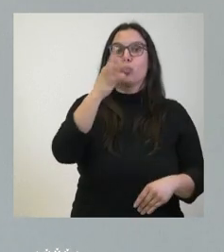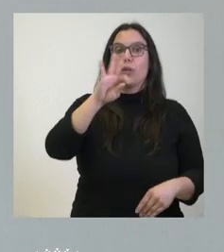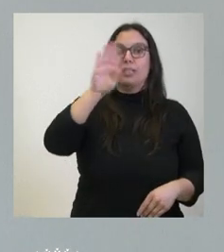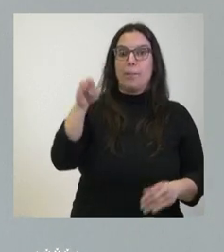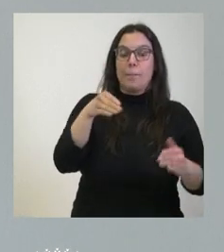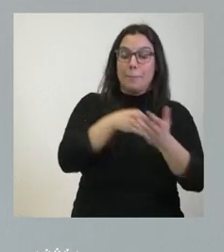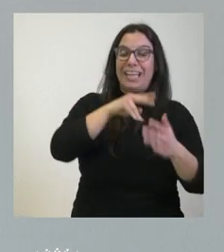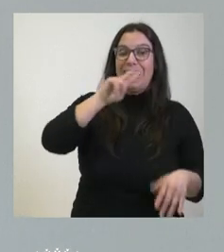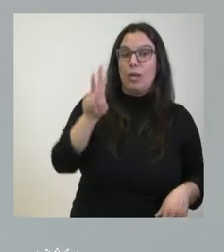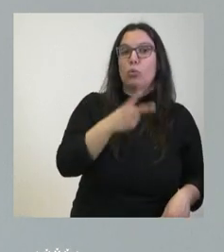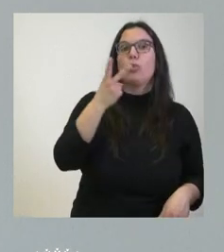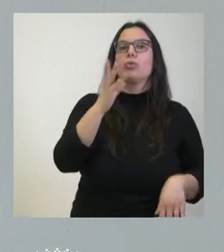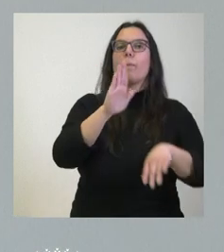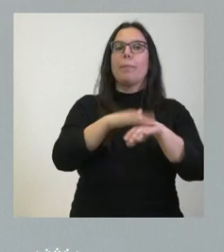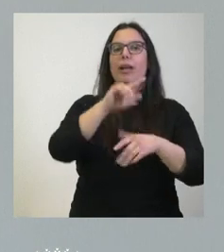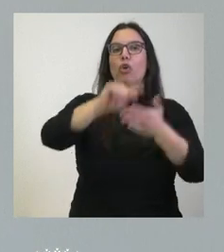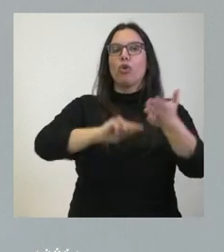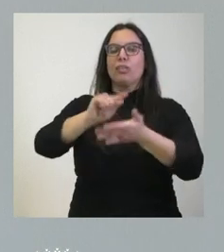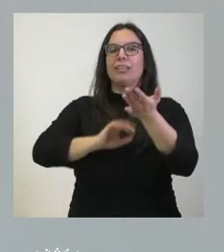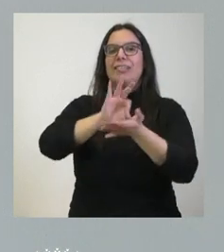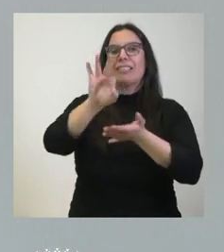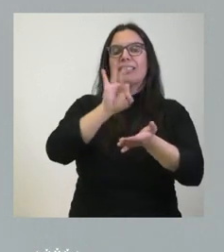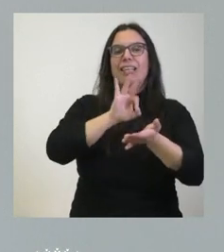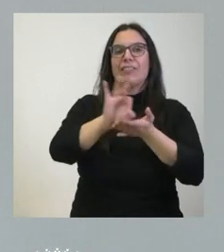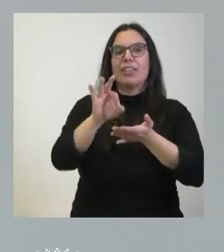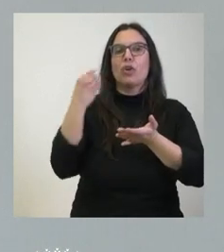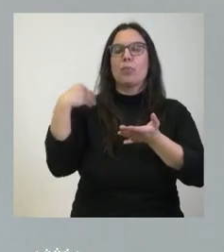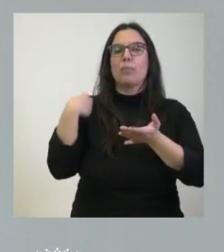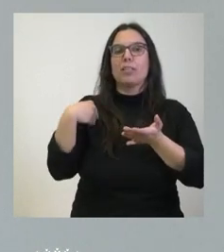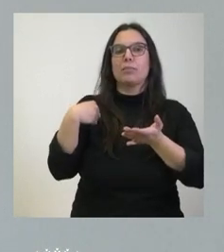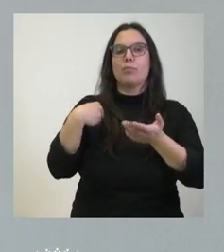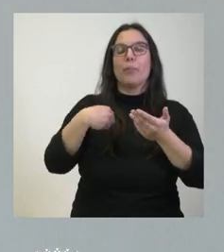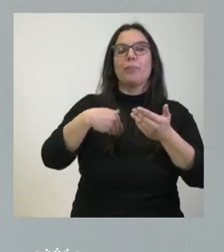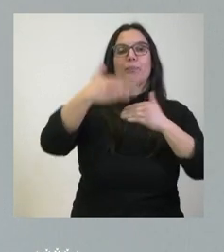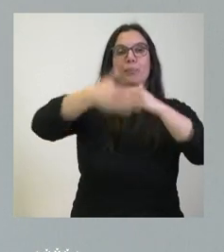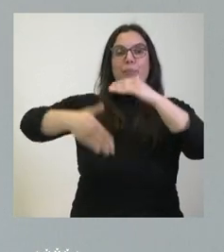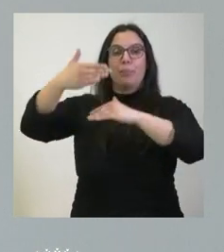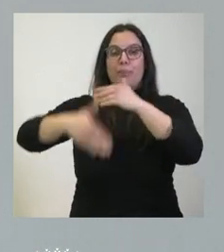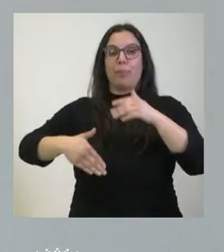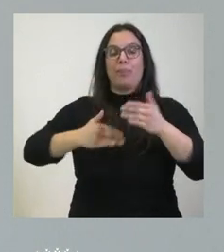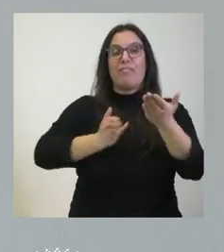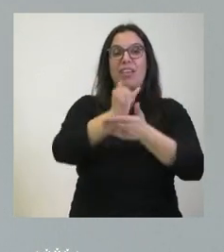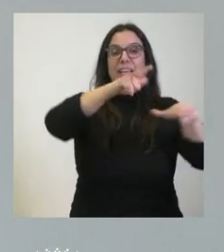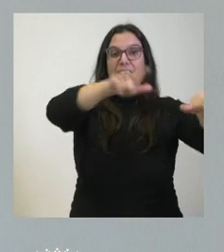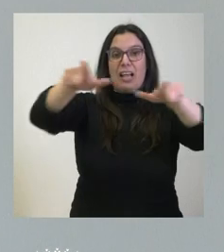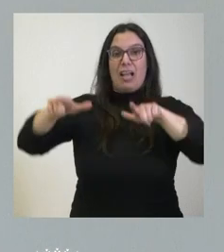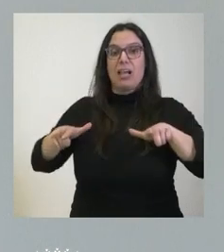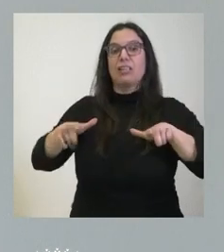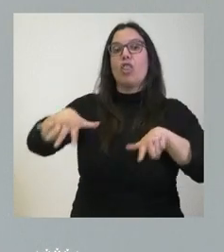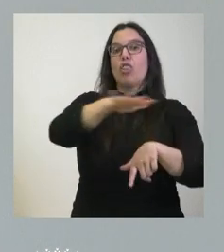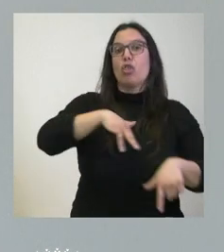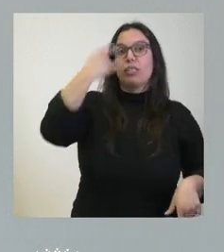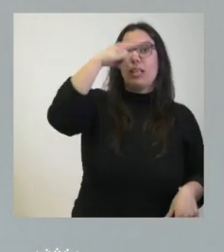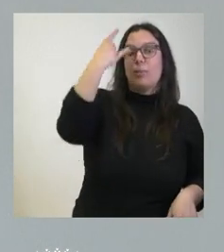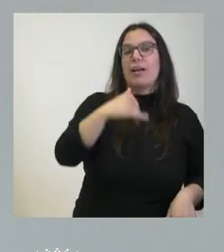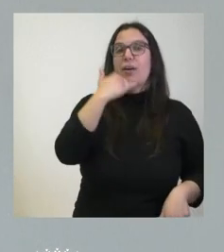para la contratación del servicio de limitación de fincas resultantes de contrataciones parcelarias en diversas zonas de Salamanca y